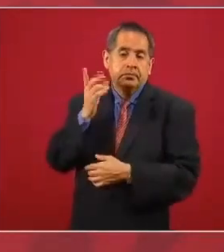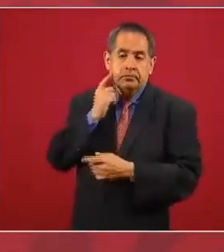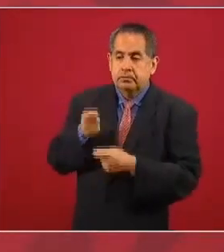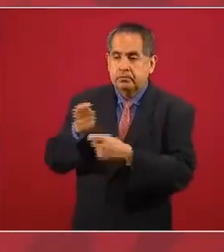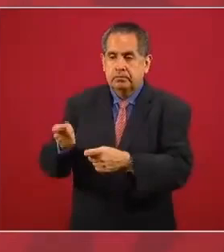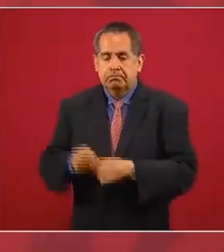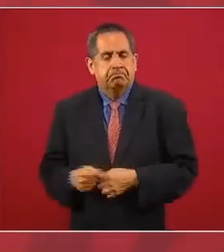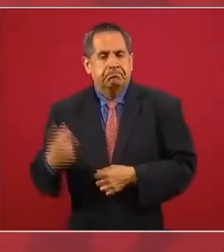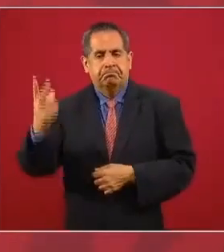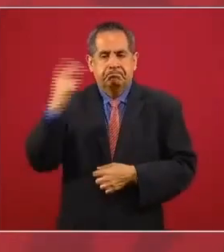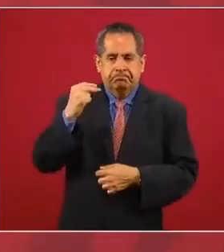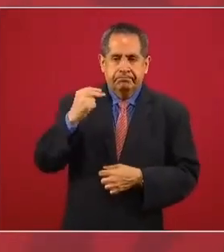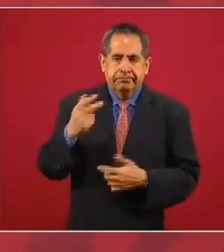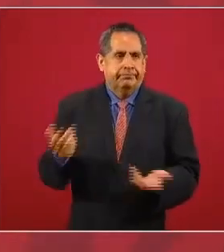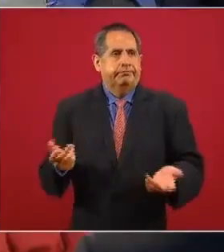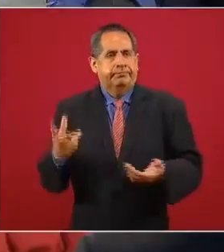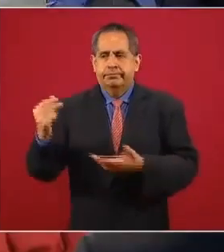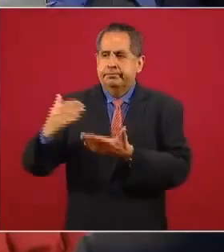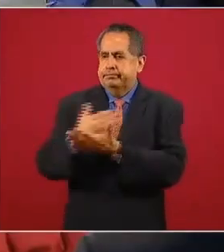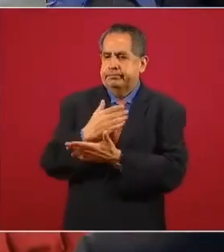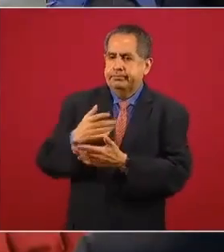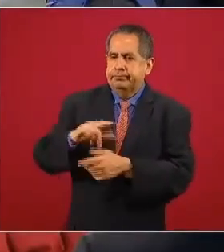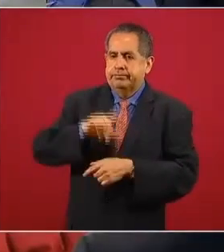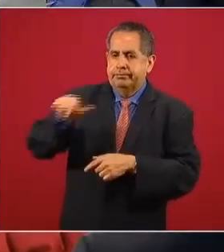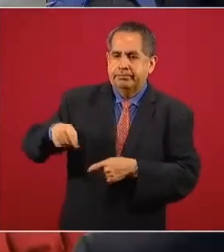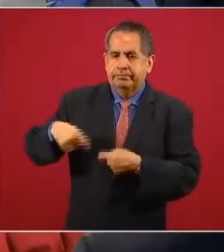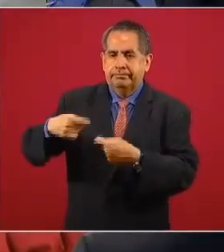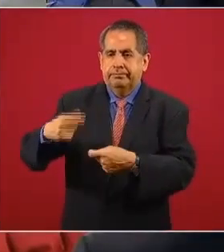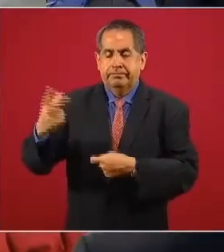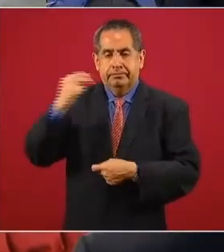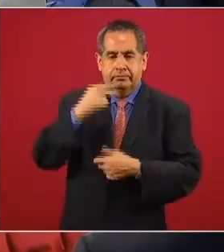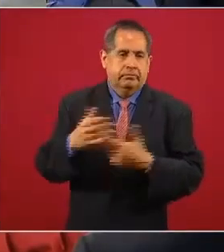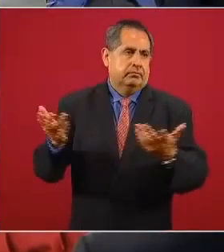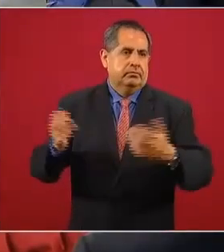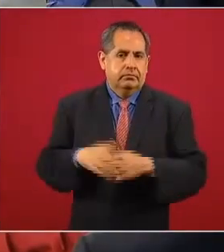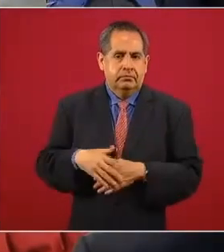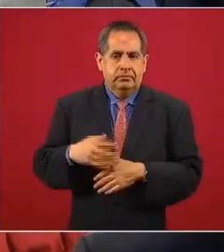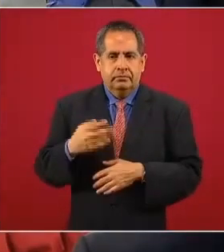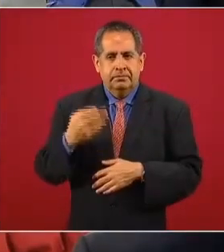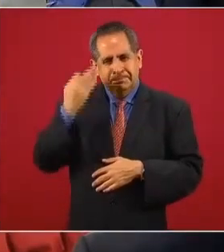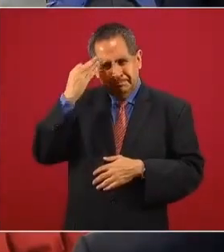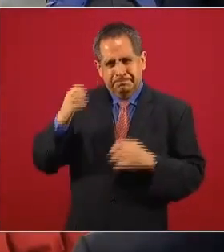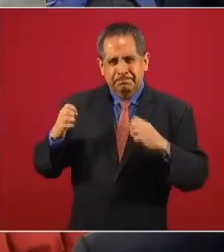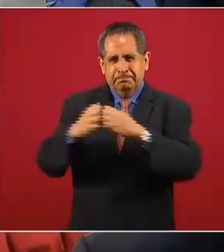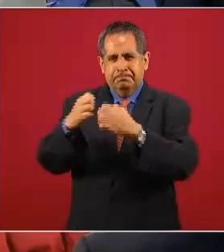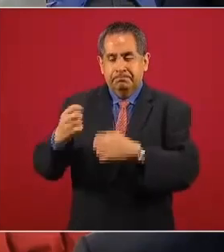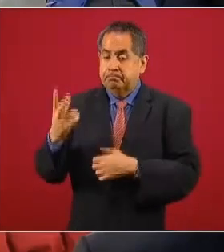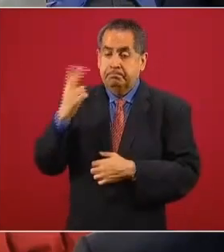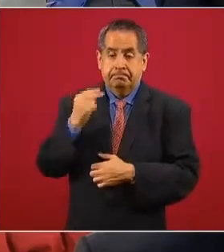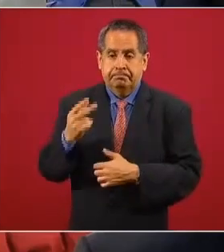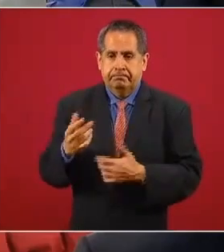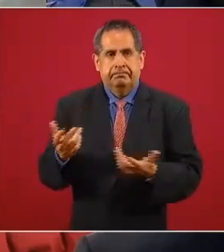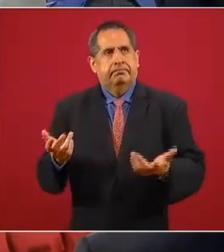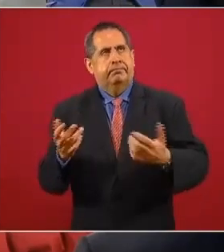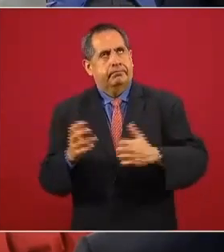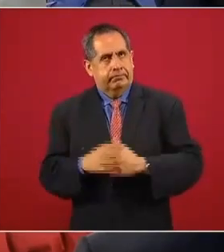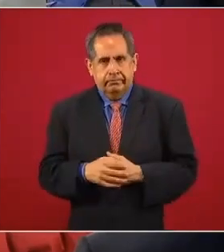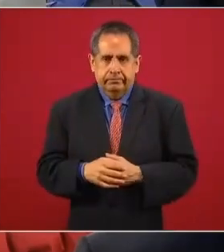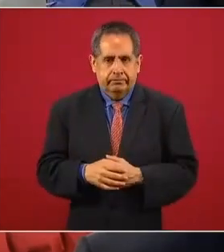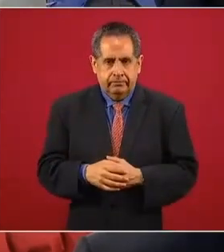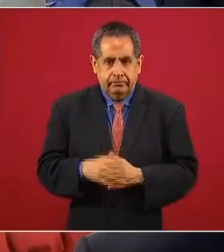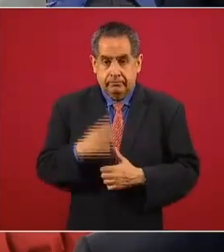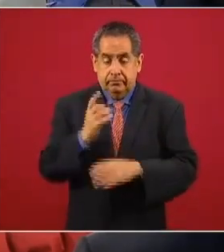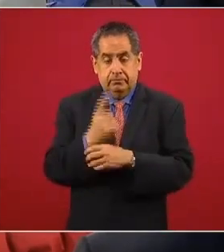pues no pasó en el extraordinario, porque lo único